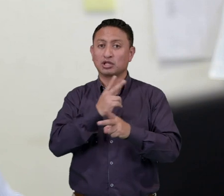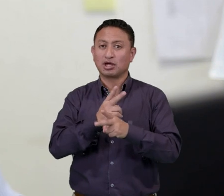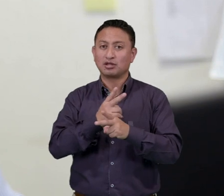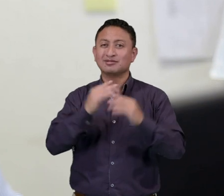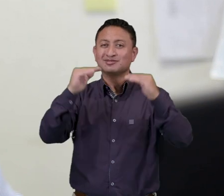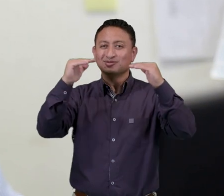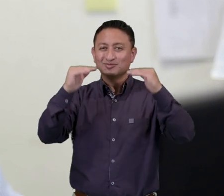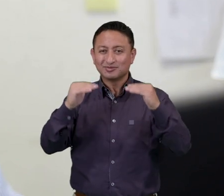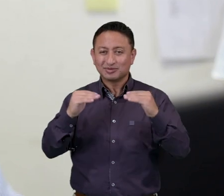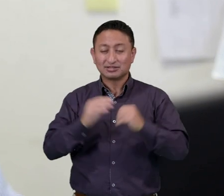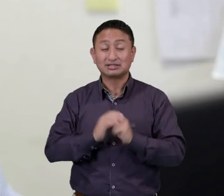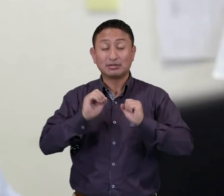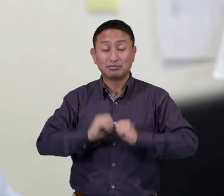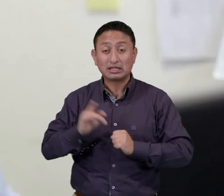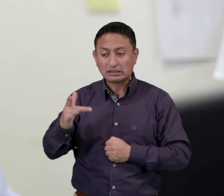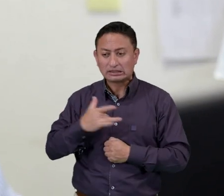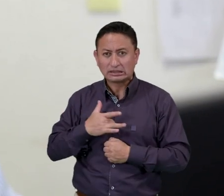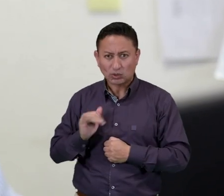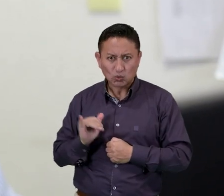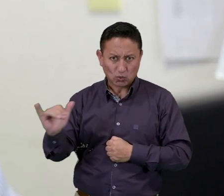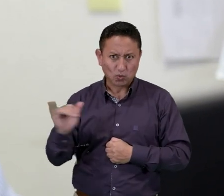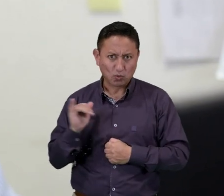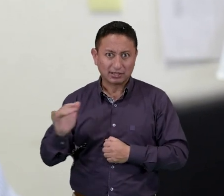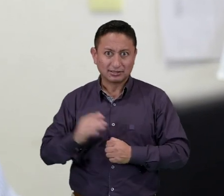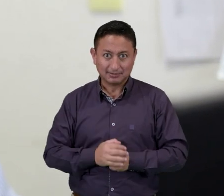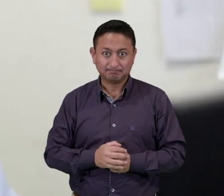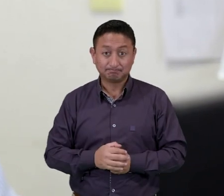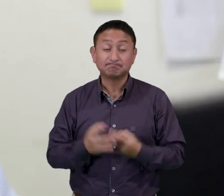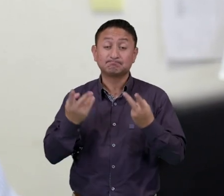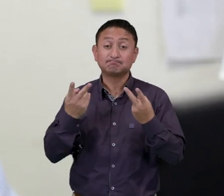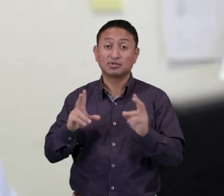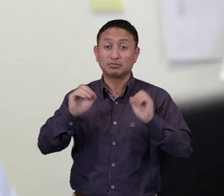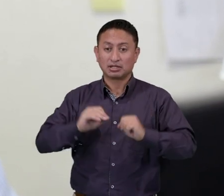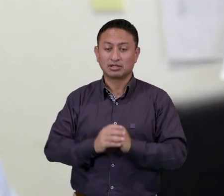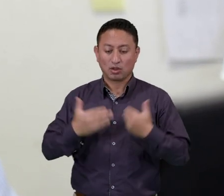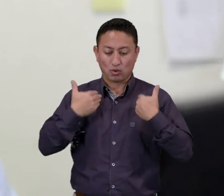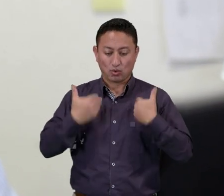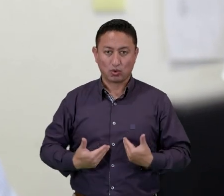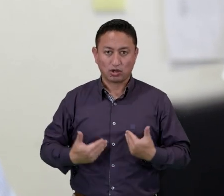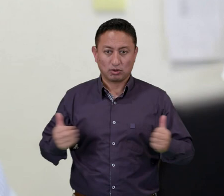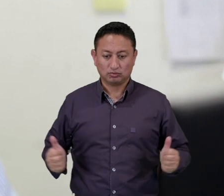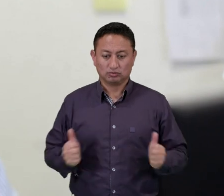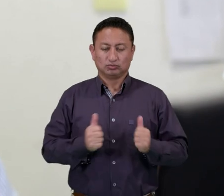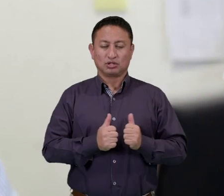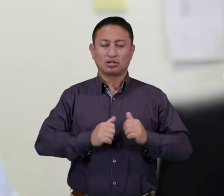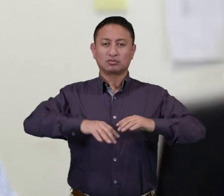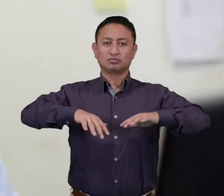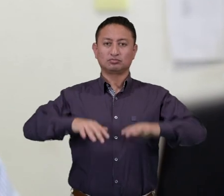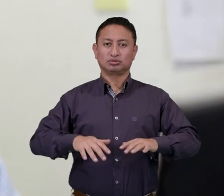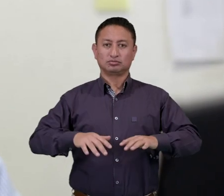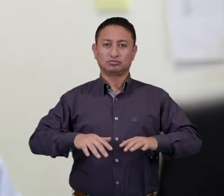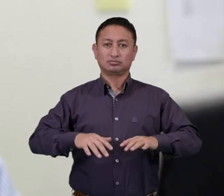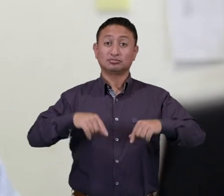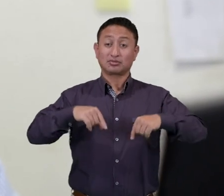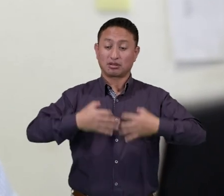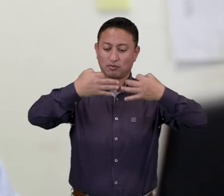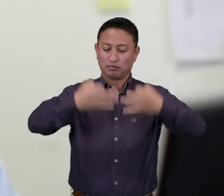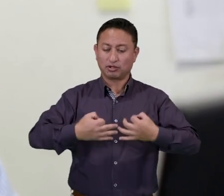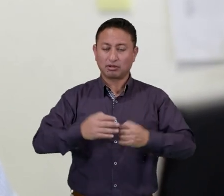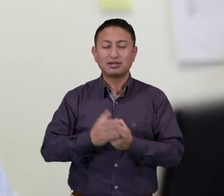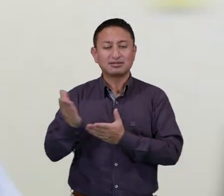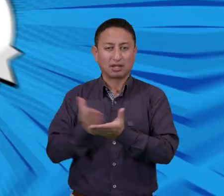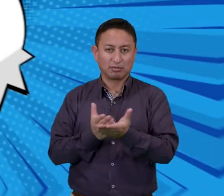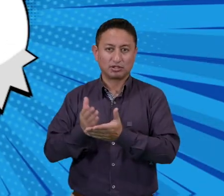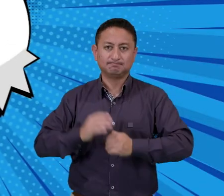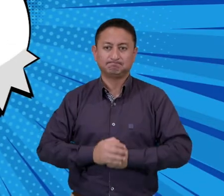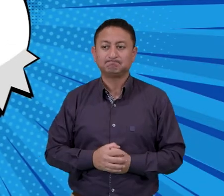el tono de voz y la empatía al momento de tratar con el cliente. Además, nuestro cuerpo debe acompañar el proceso con una postura firme y